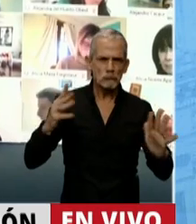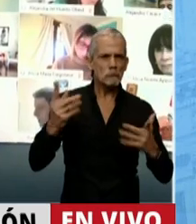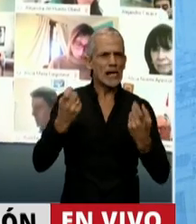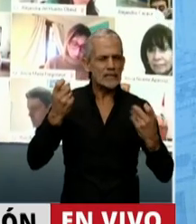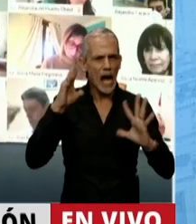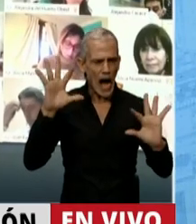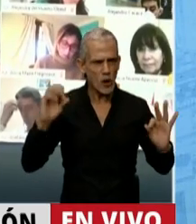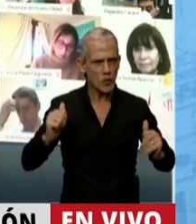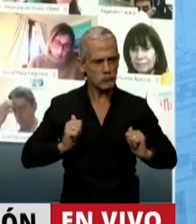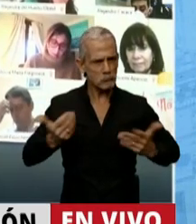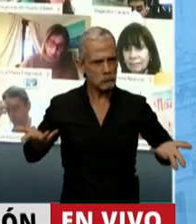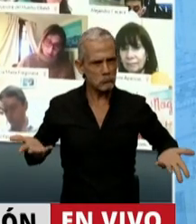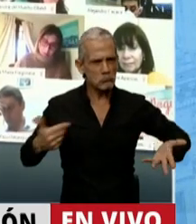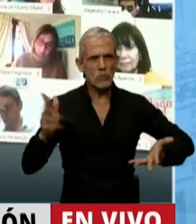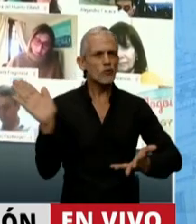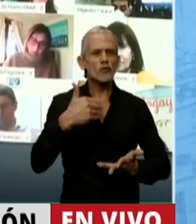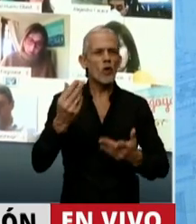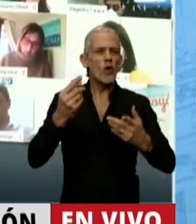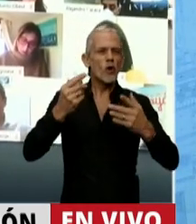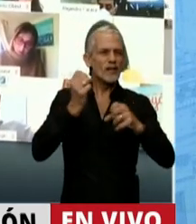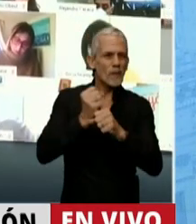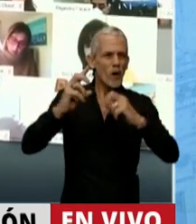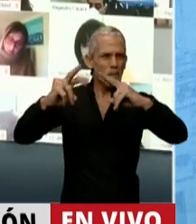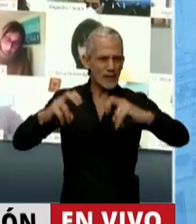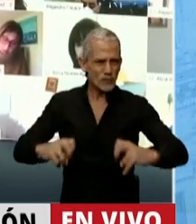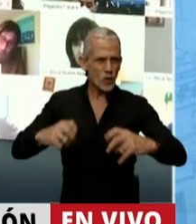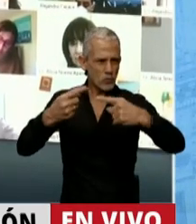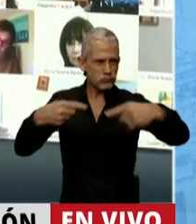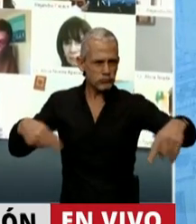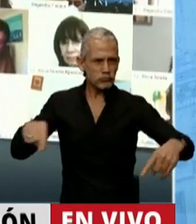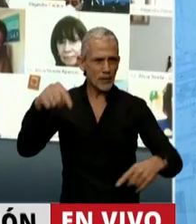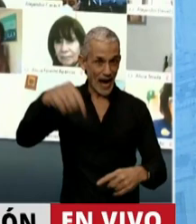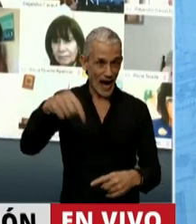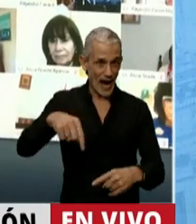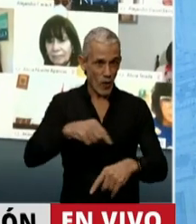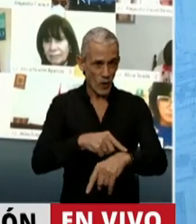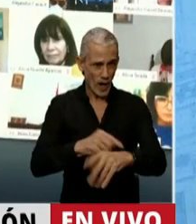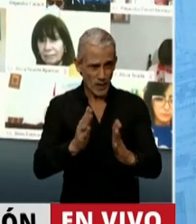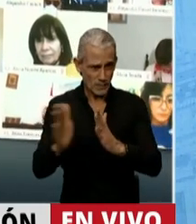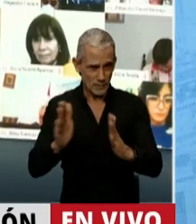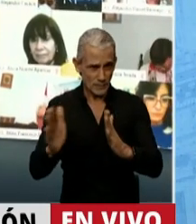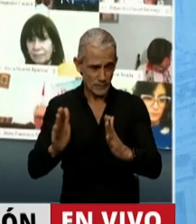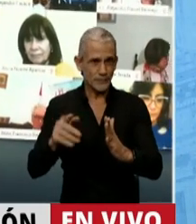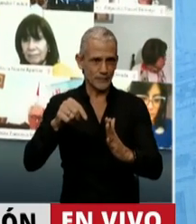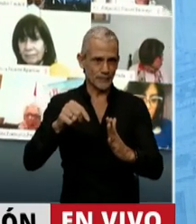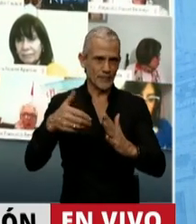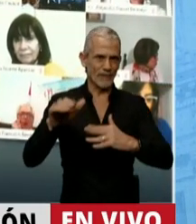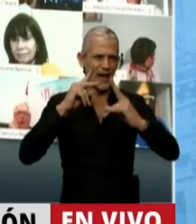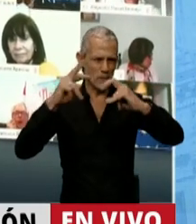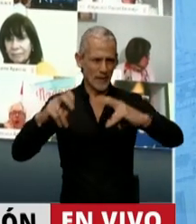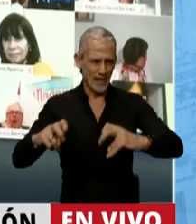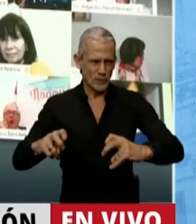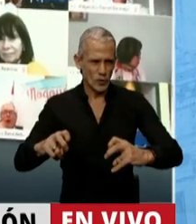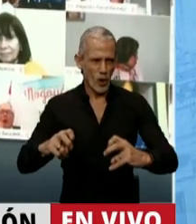solidarizarse, pero ponerse a disposición en todo el trabajo y en todo el tratamiento que están haciendo ahora en este momento que se está llevando adelante la